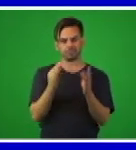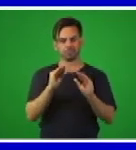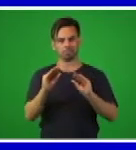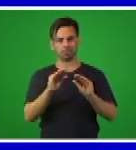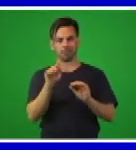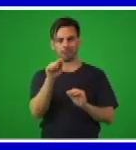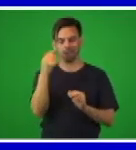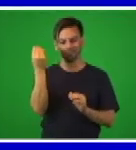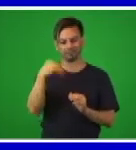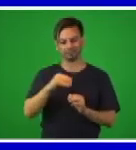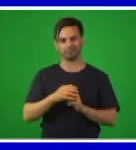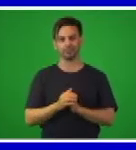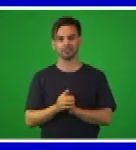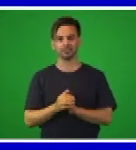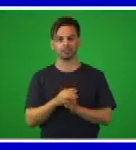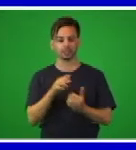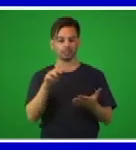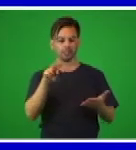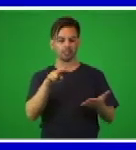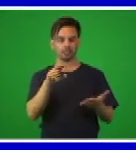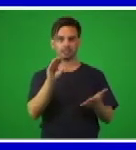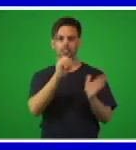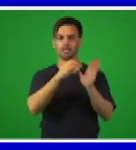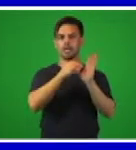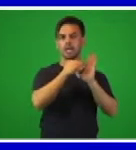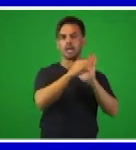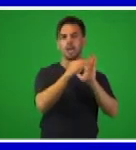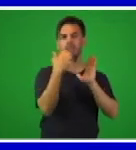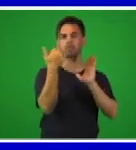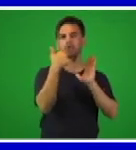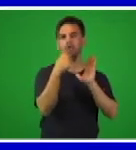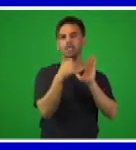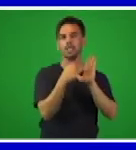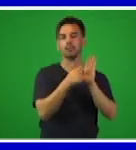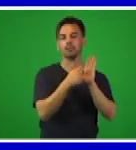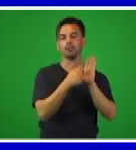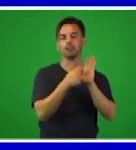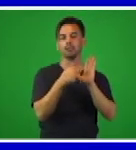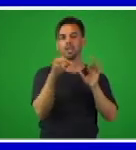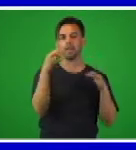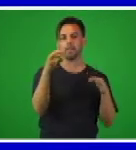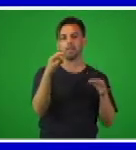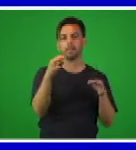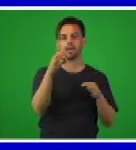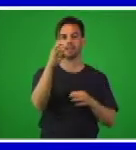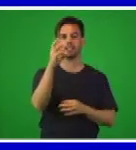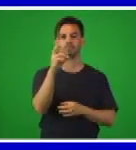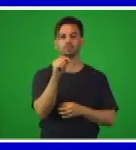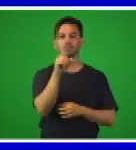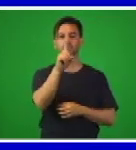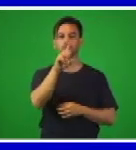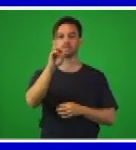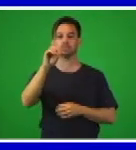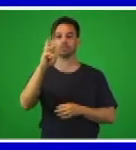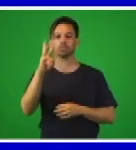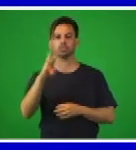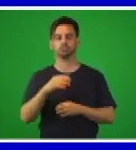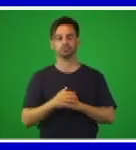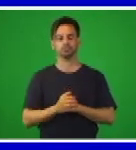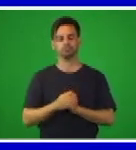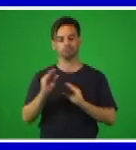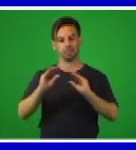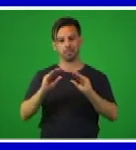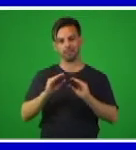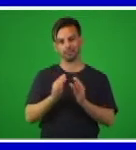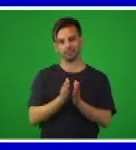el capítulo 10. Vamos a buscar la página 103. ¿Le doy tiempo? Ubíquenlo. Pues, vamos entonces